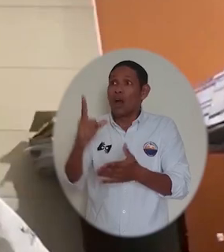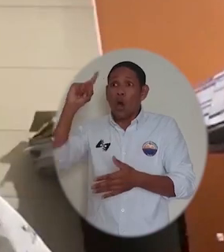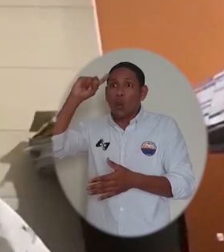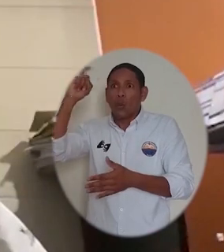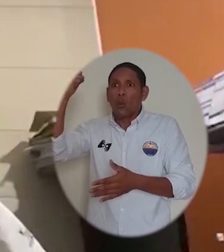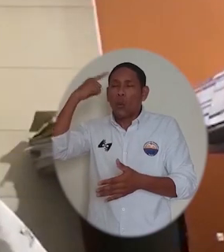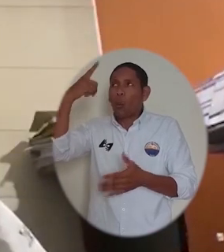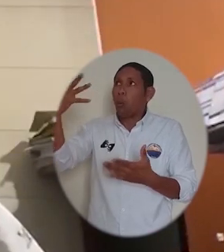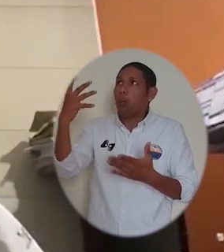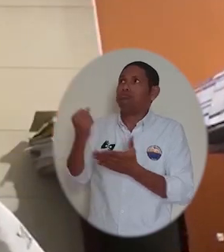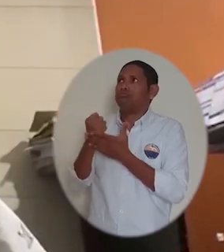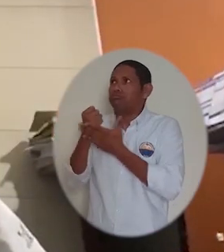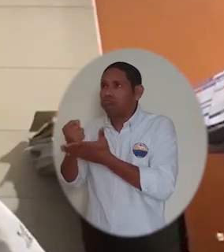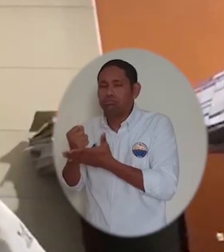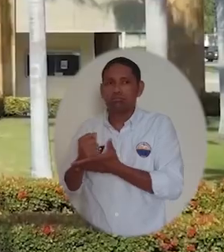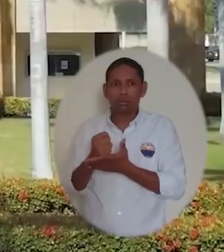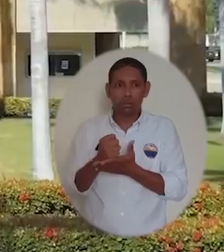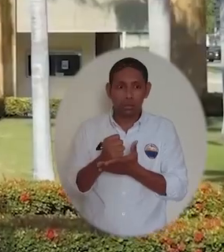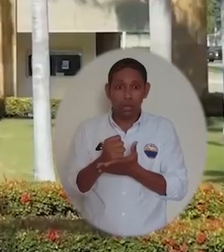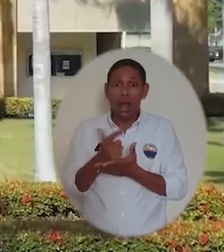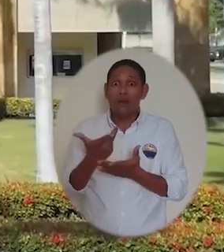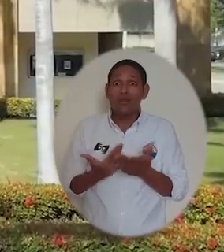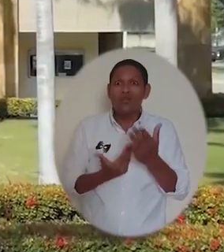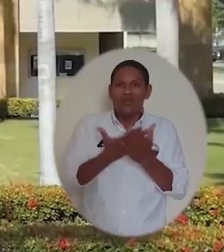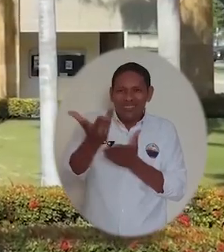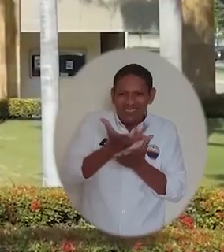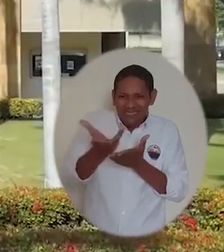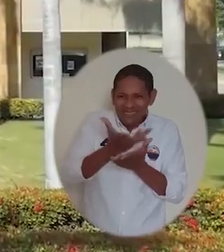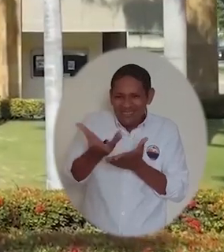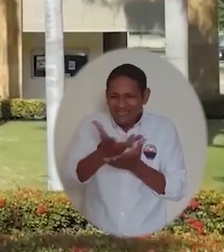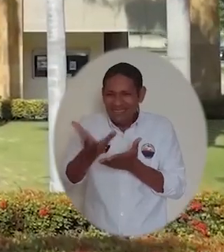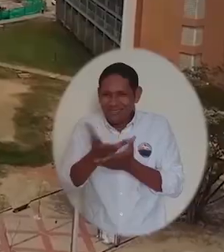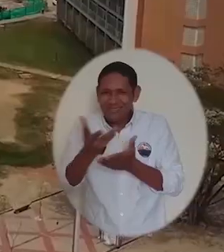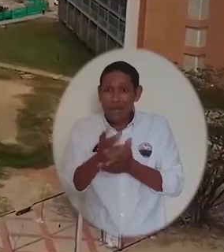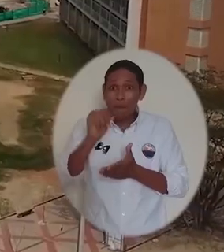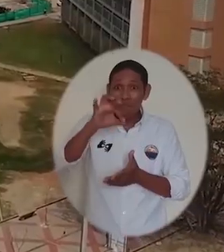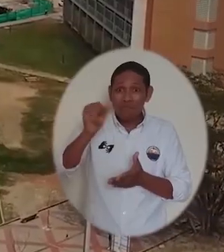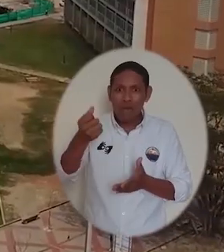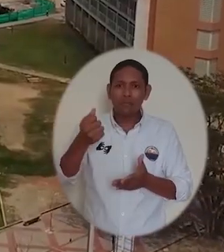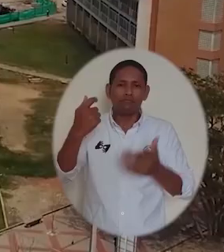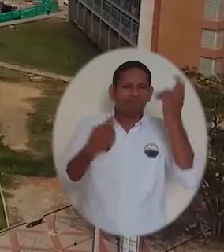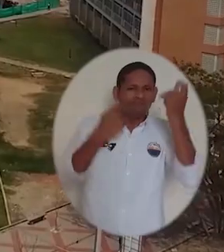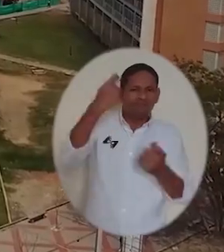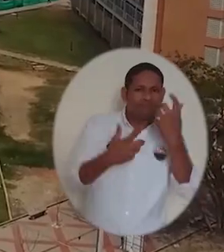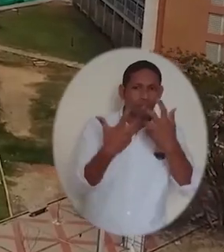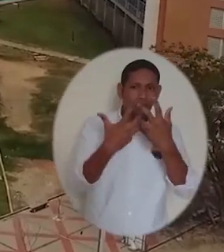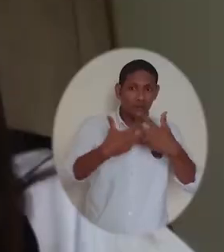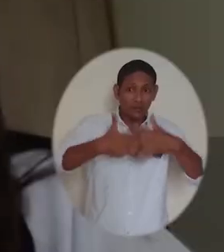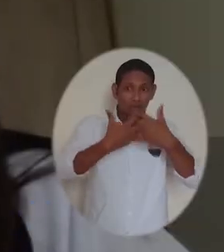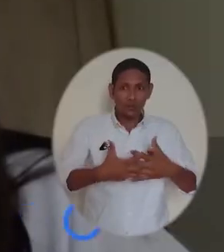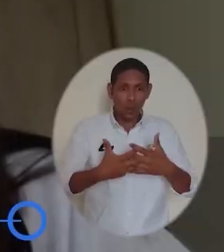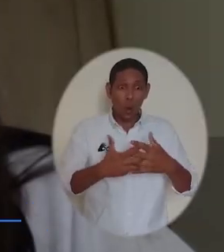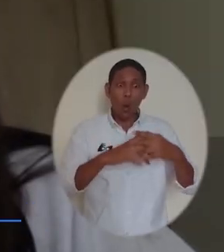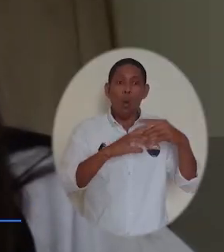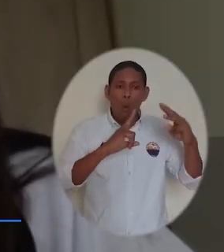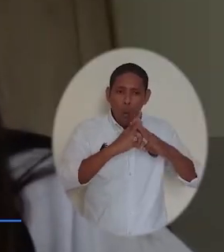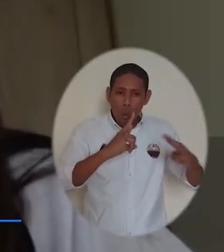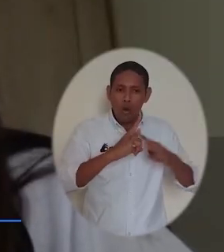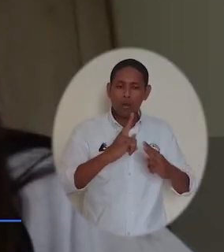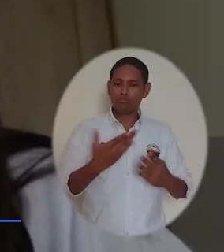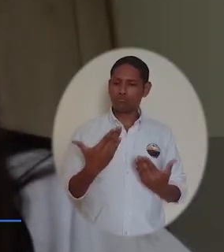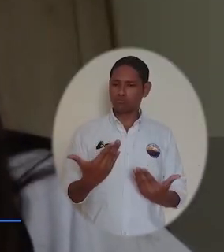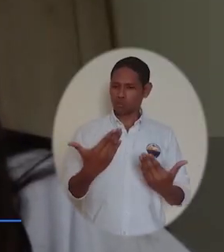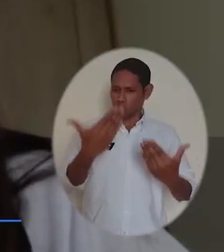manera con las cargas del Estado. Con la puesta en marcha de este consultorio empresarial y contable NAF la Universidad Magdalena